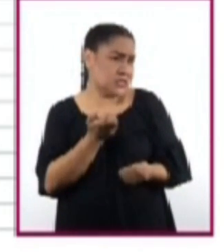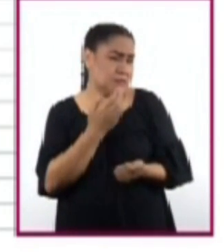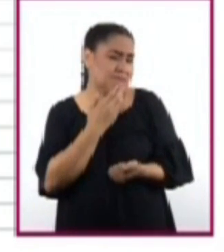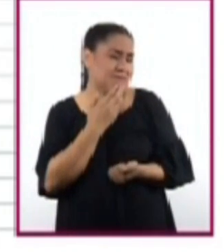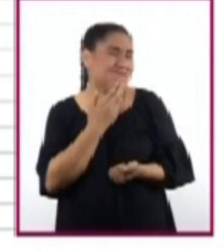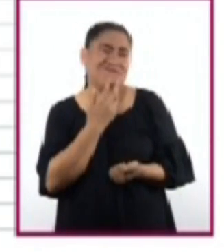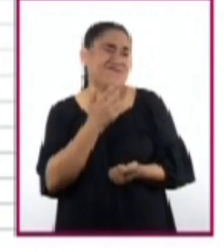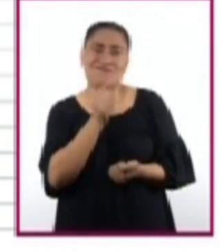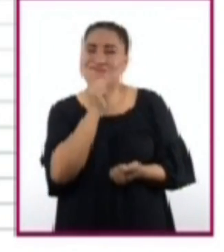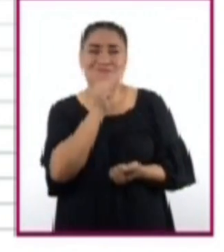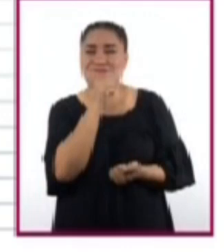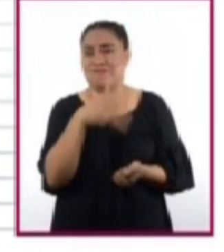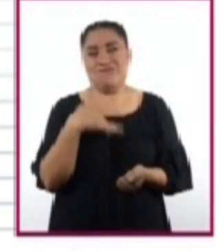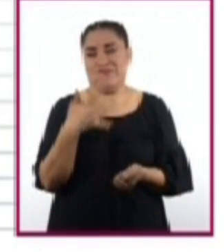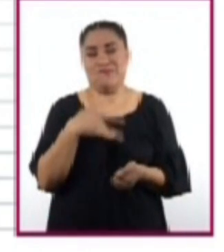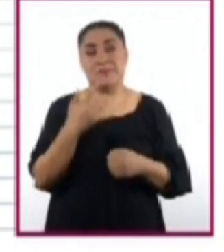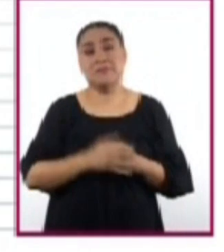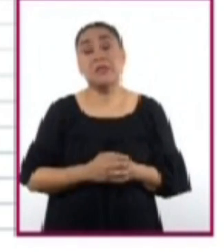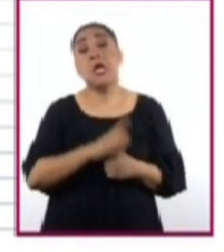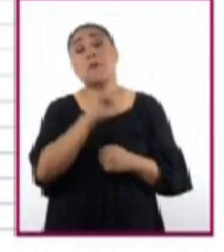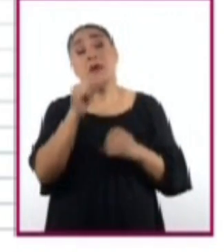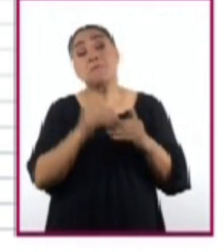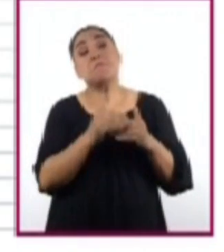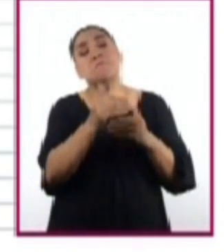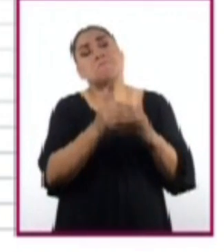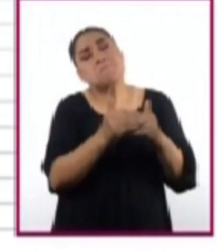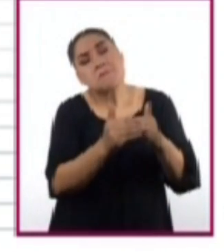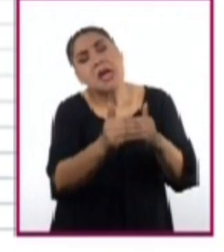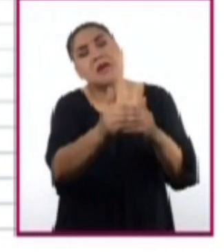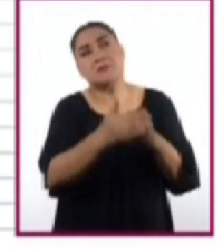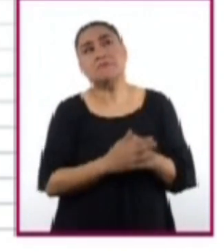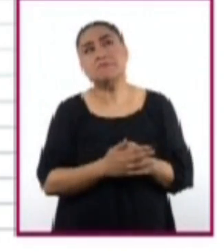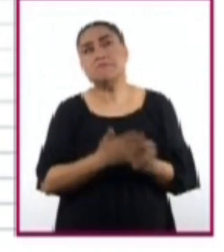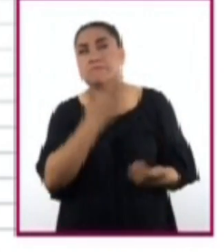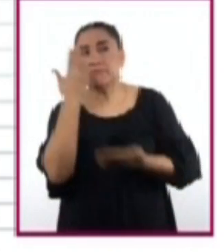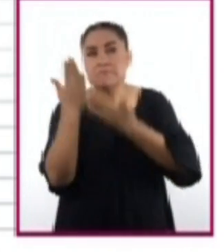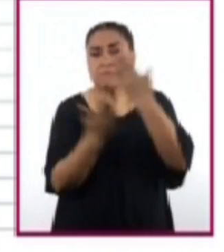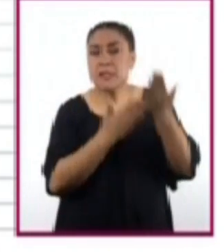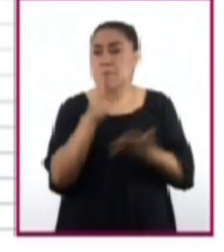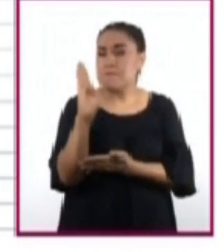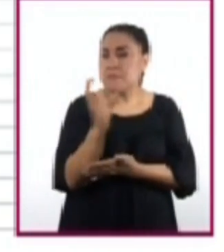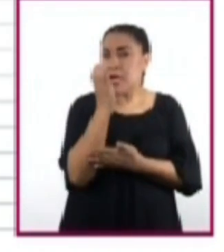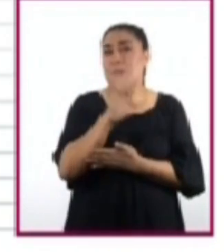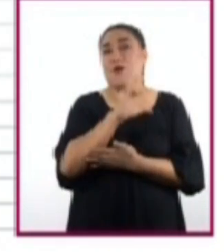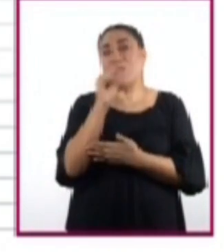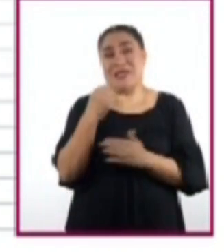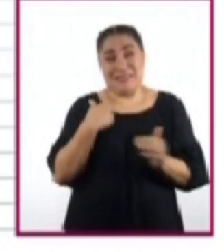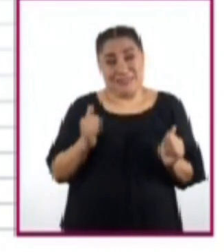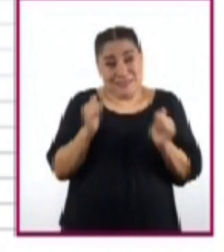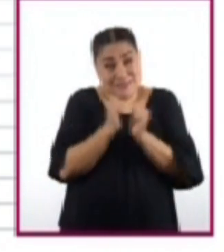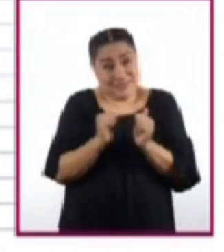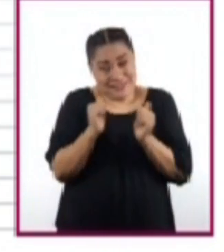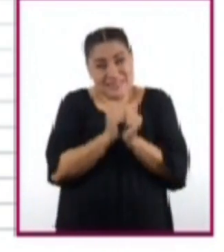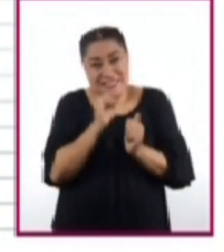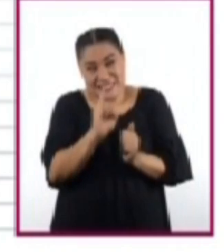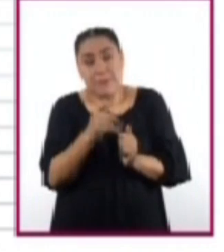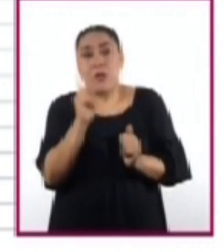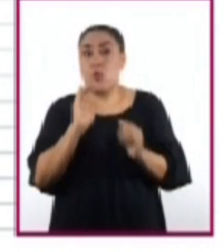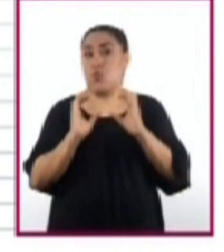Todavía no. A mediano plazo, estudiar el bachillerato y tener relaciones sexuales protegidas.